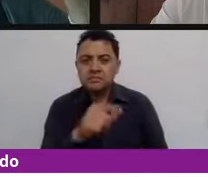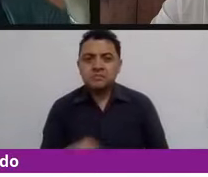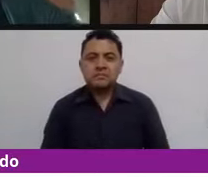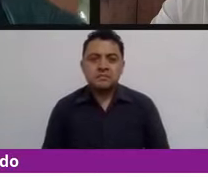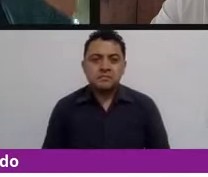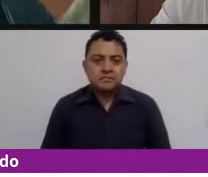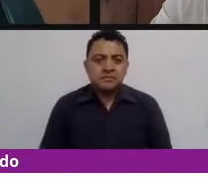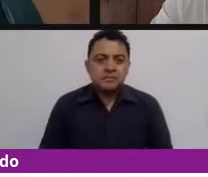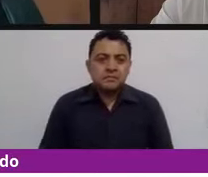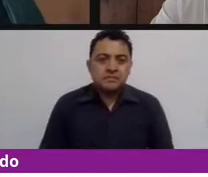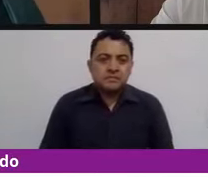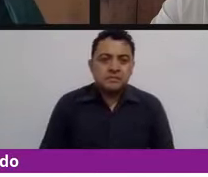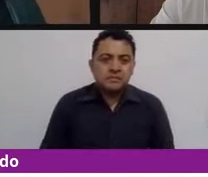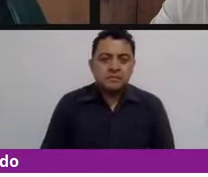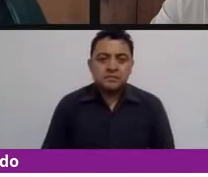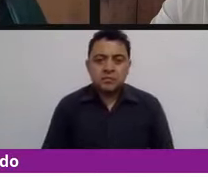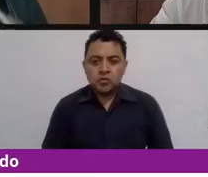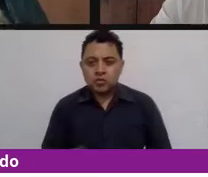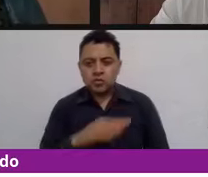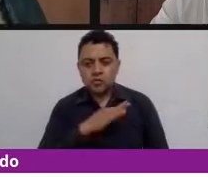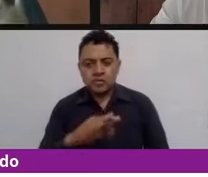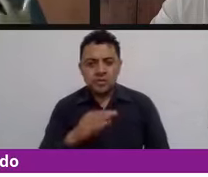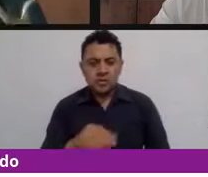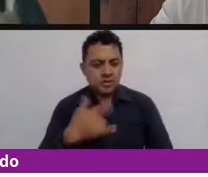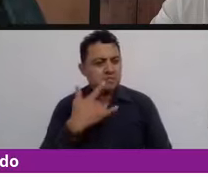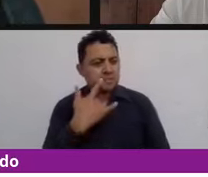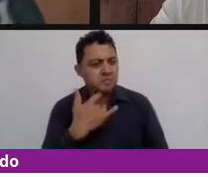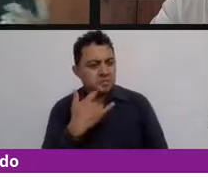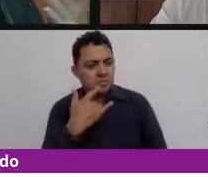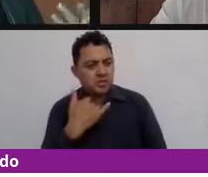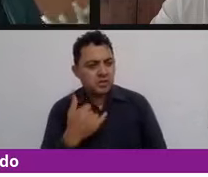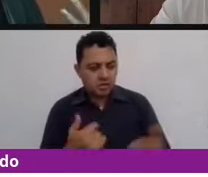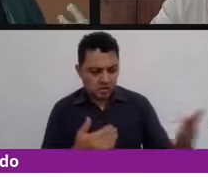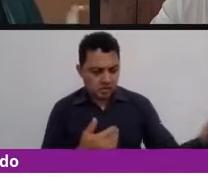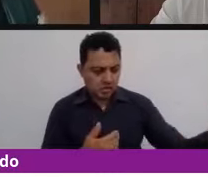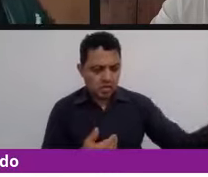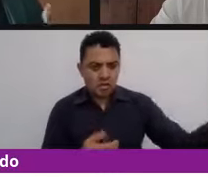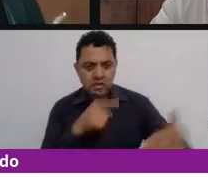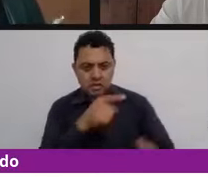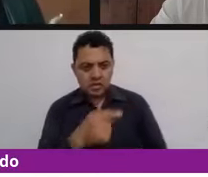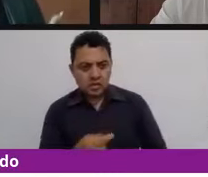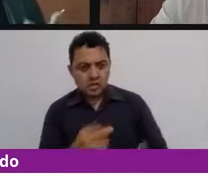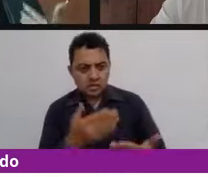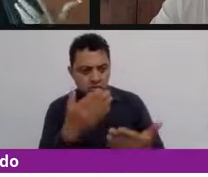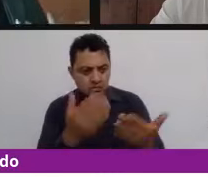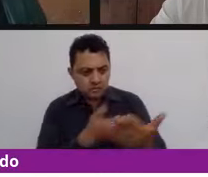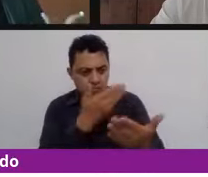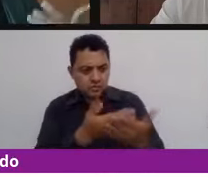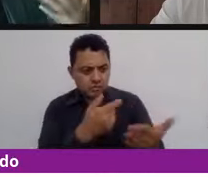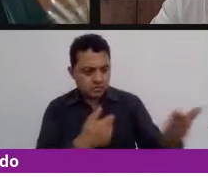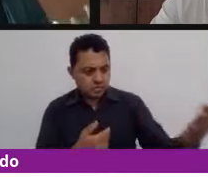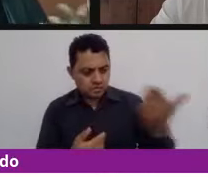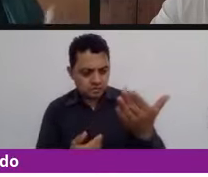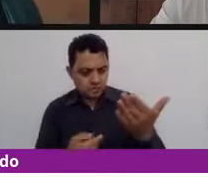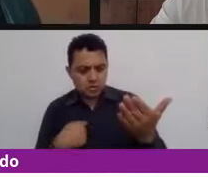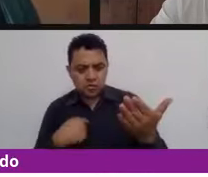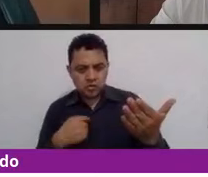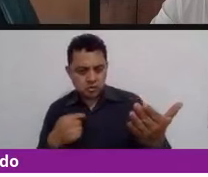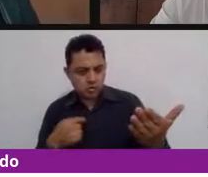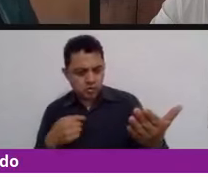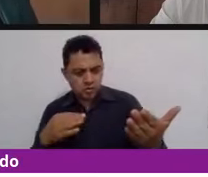con lo prometido en algún momento pero también para aplaudir o o o o impulsar algunas